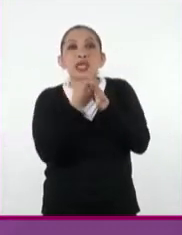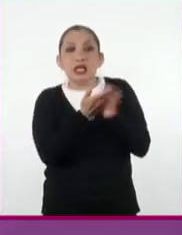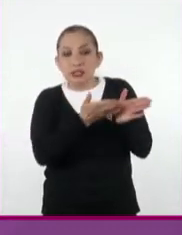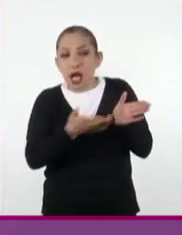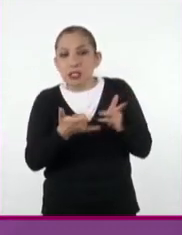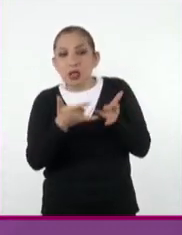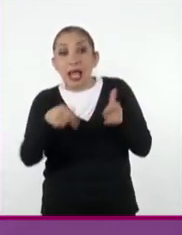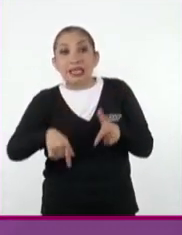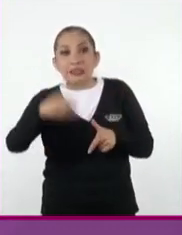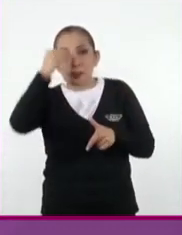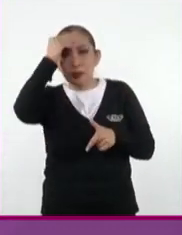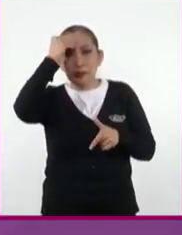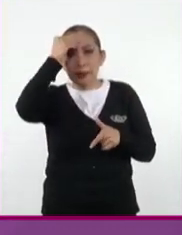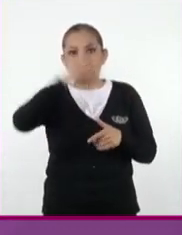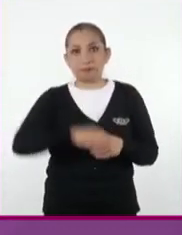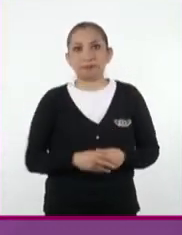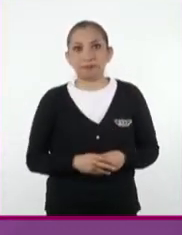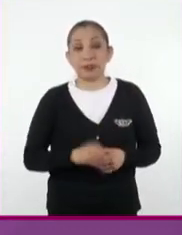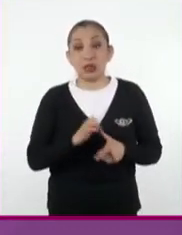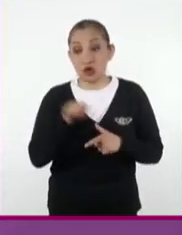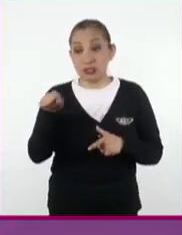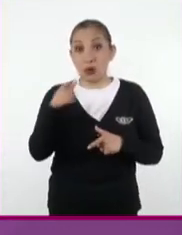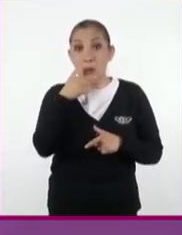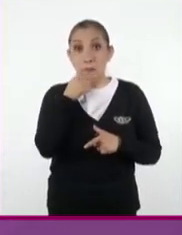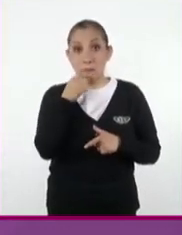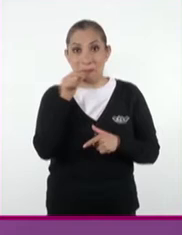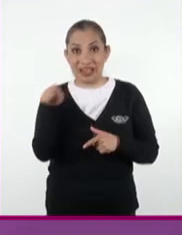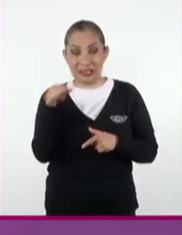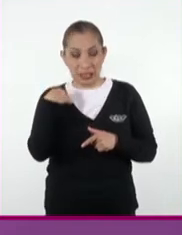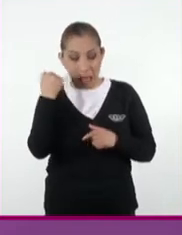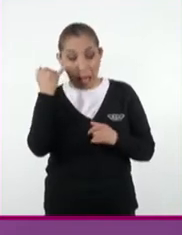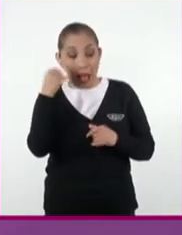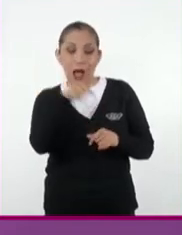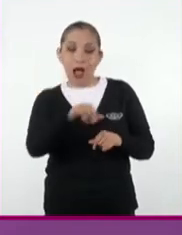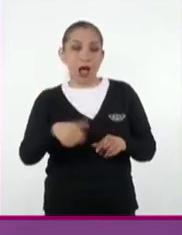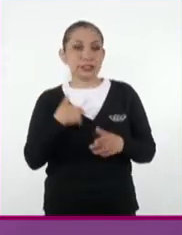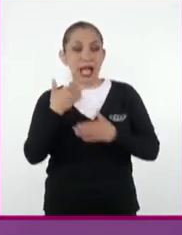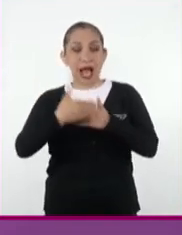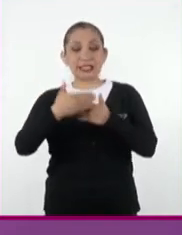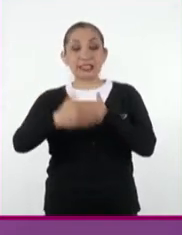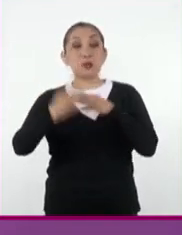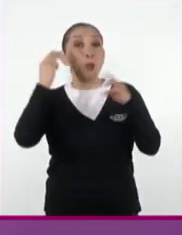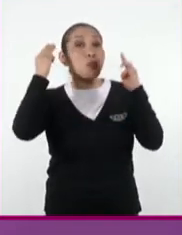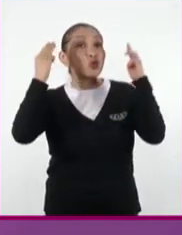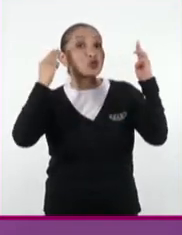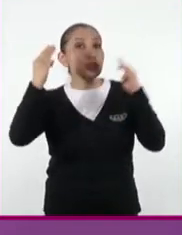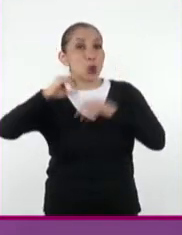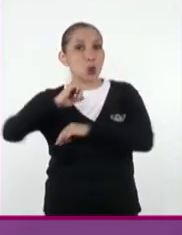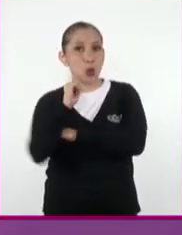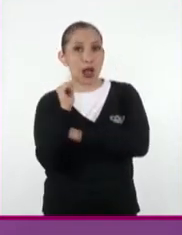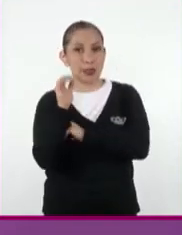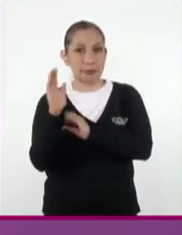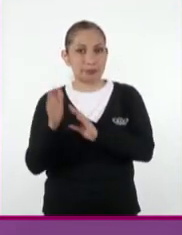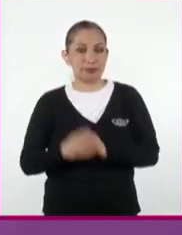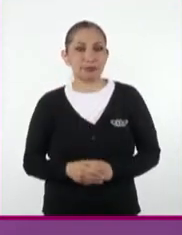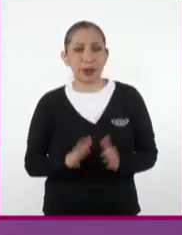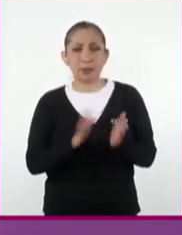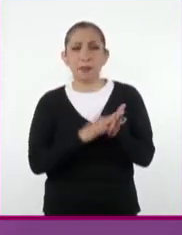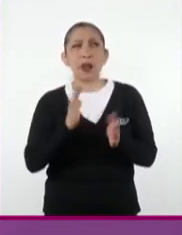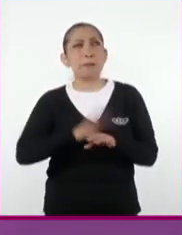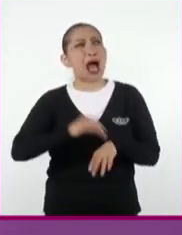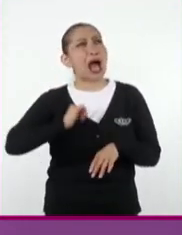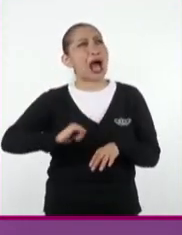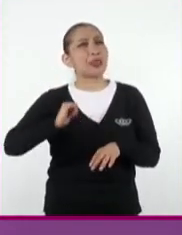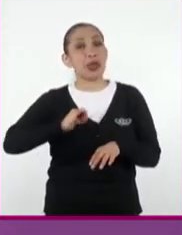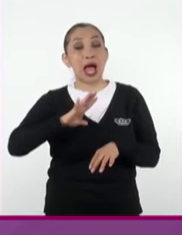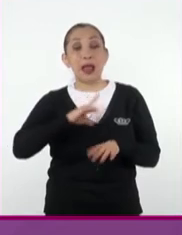aquí en Chapultepec. Entonces, él propone la creación del archivo del museo. El documento más antiguo